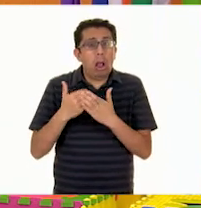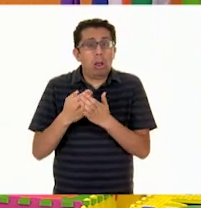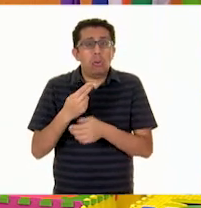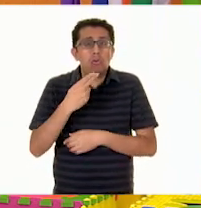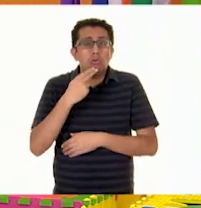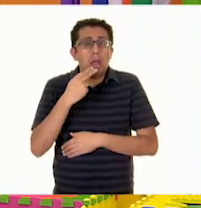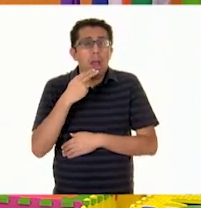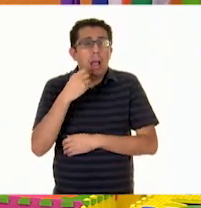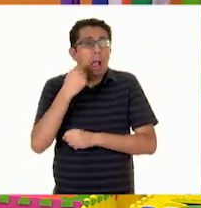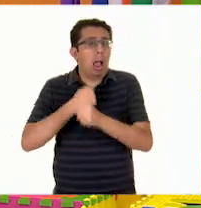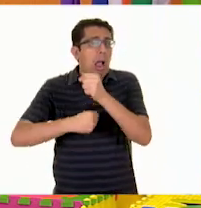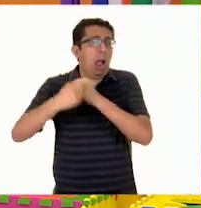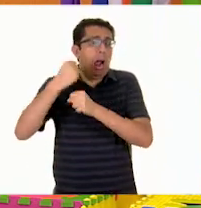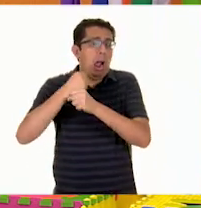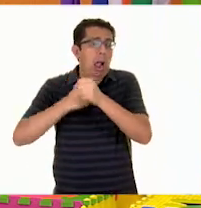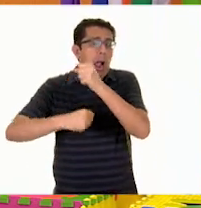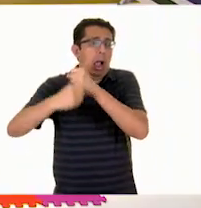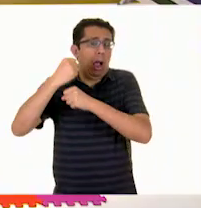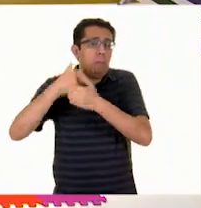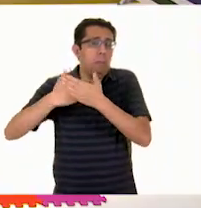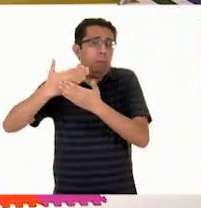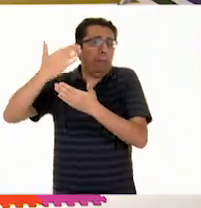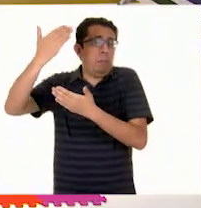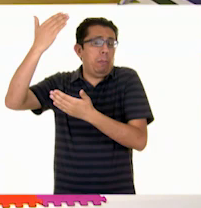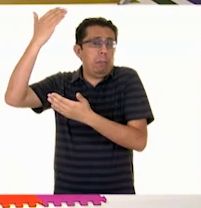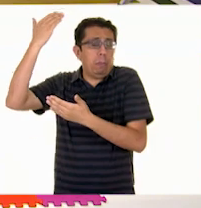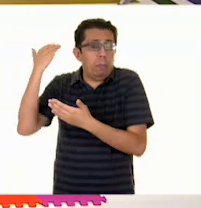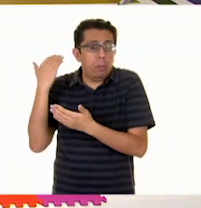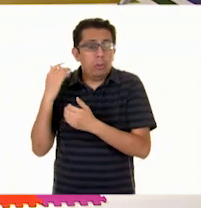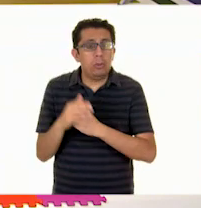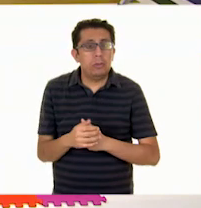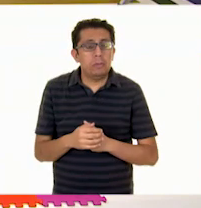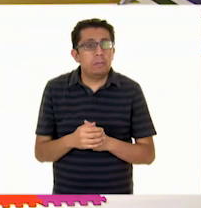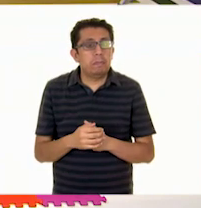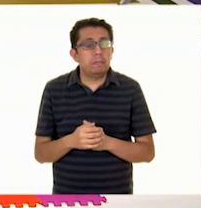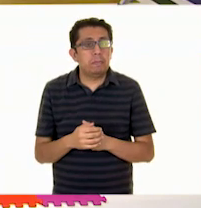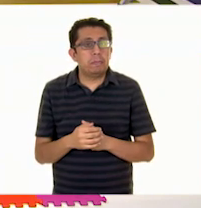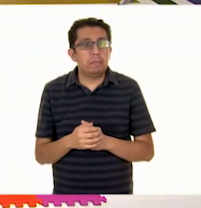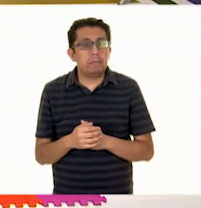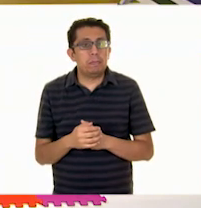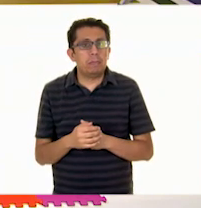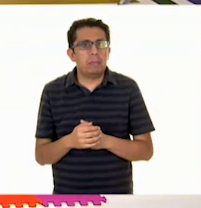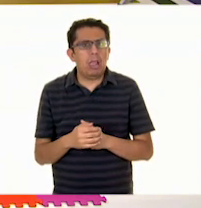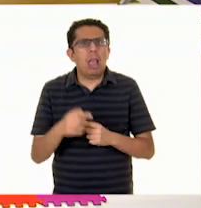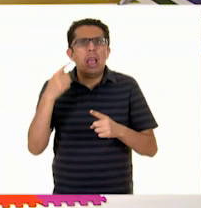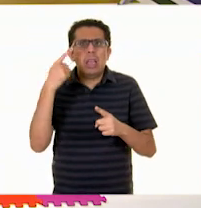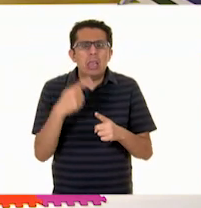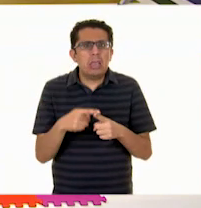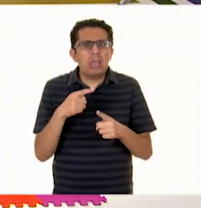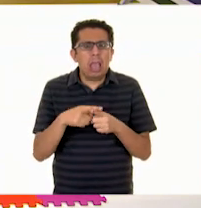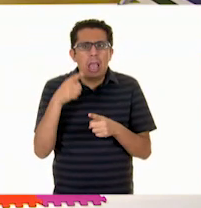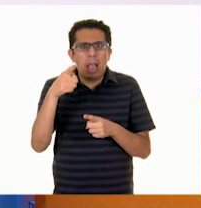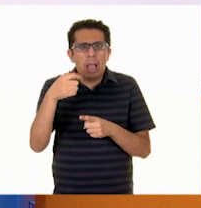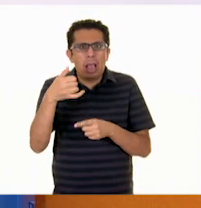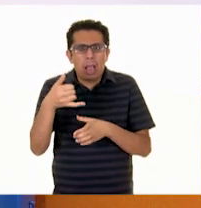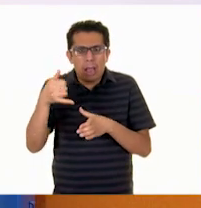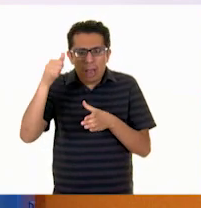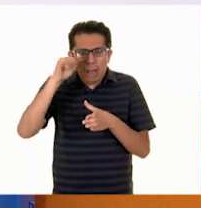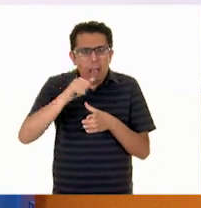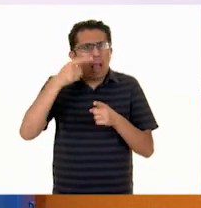miles y miles de años. ¿A quién habrán pertenecido estos jarrones?